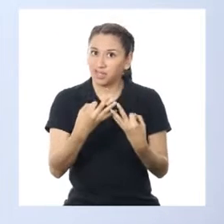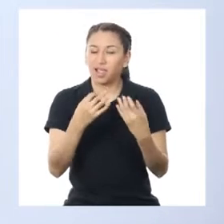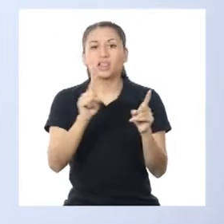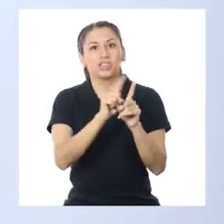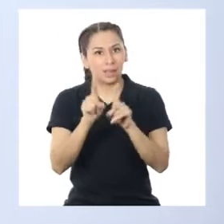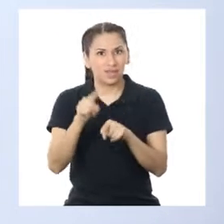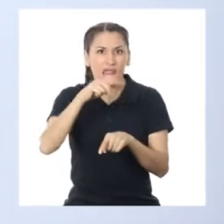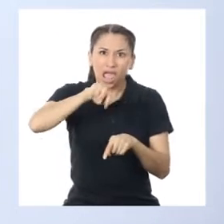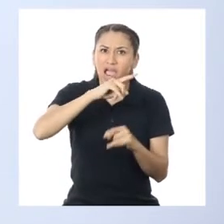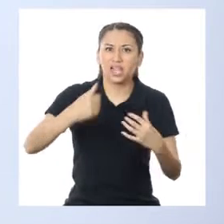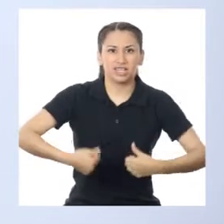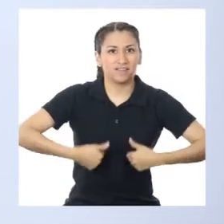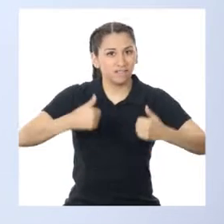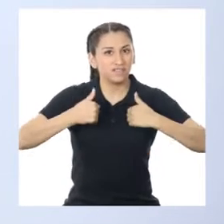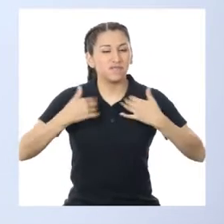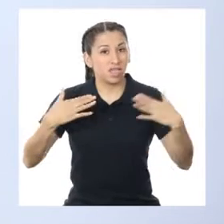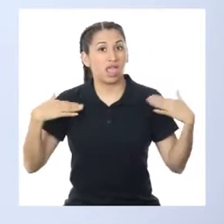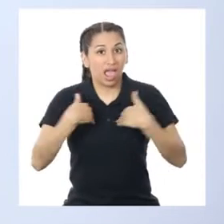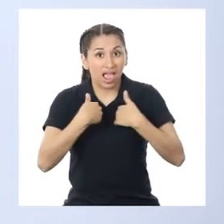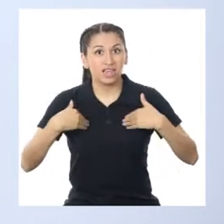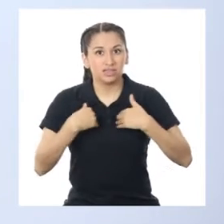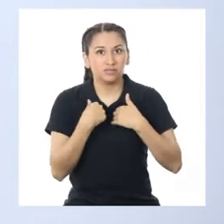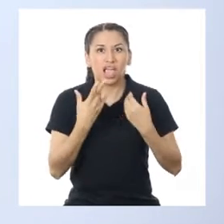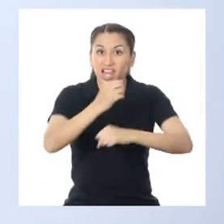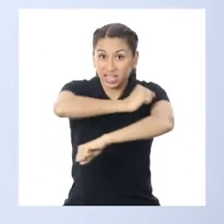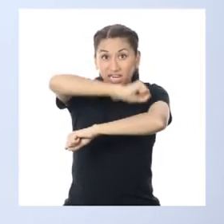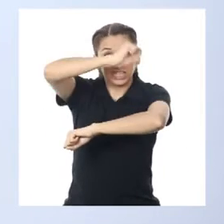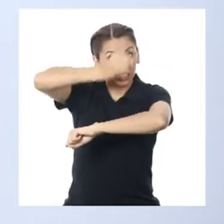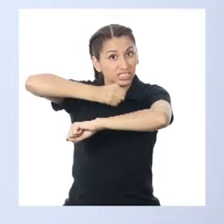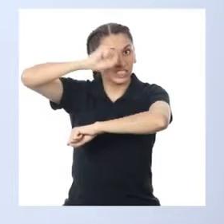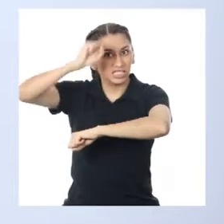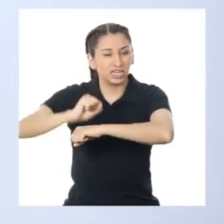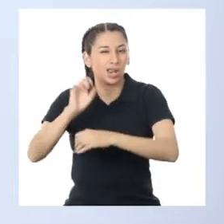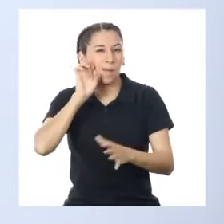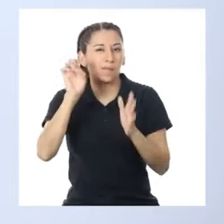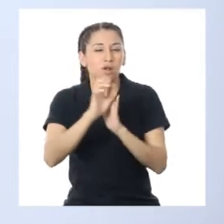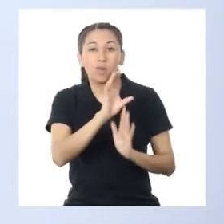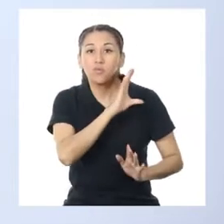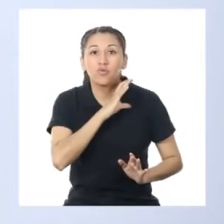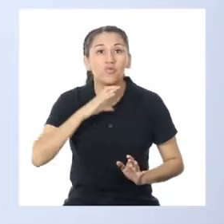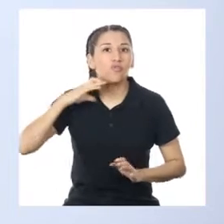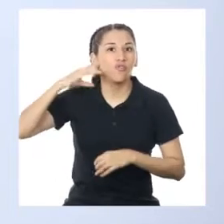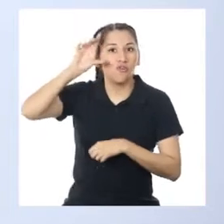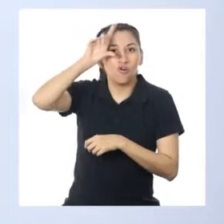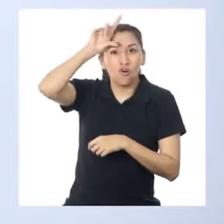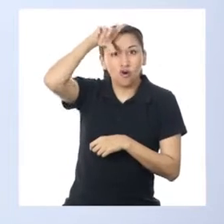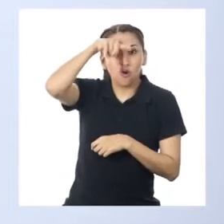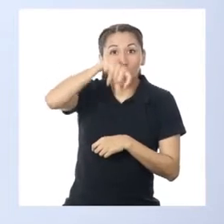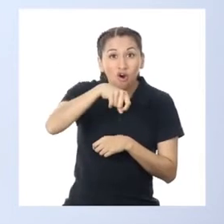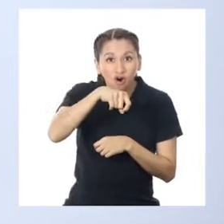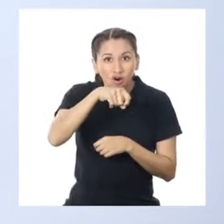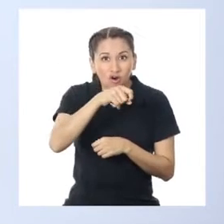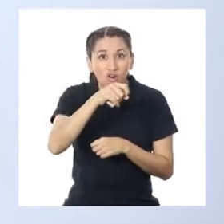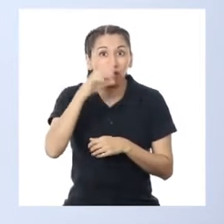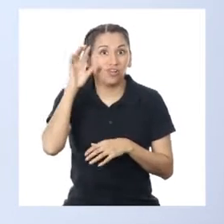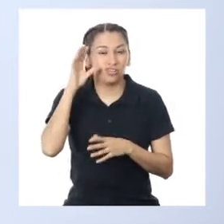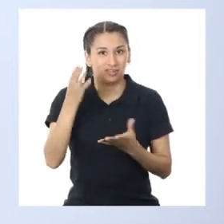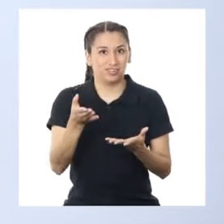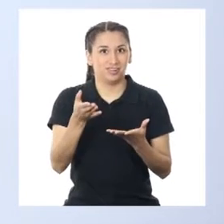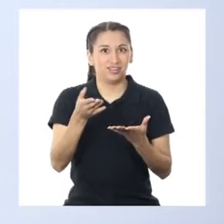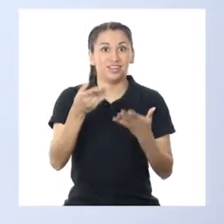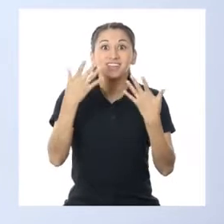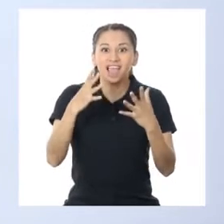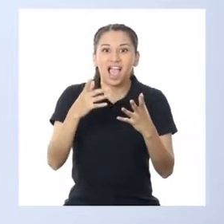animales que habitan en la sierra peruana. Por ejemplo, el cóndor. ¡Oh! ¡Ya estamos en la sierra!